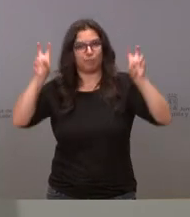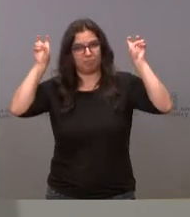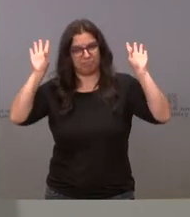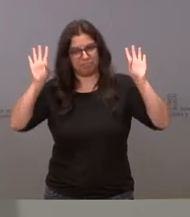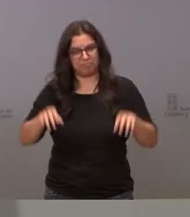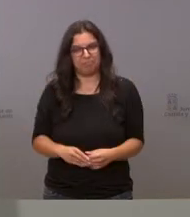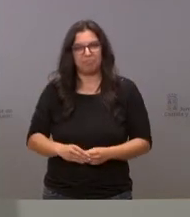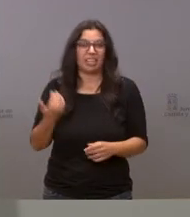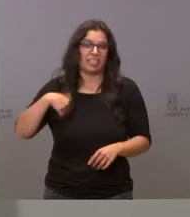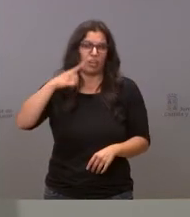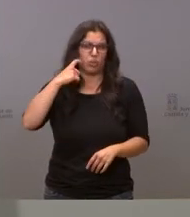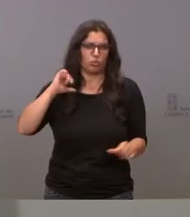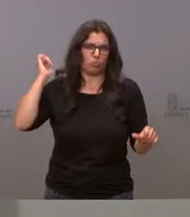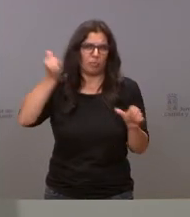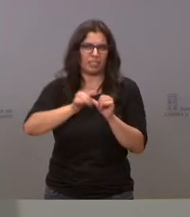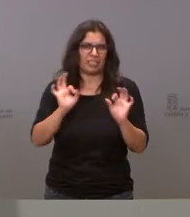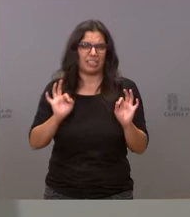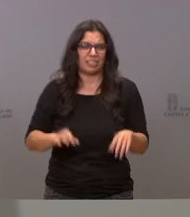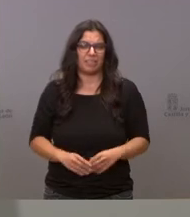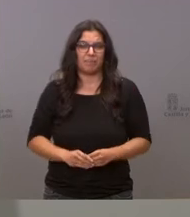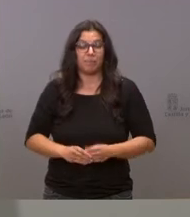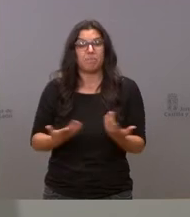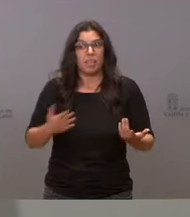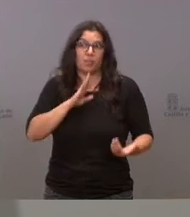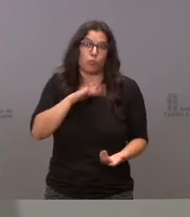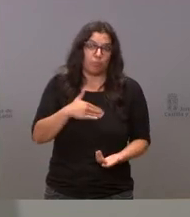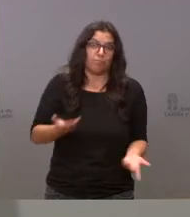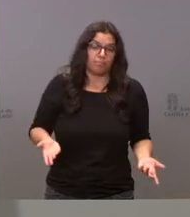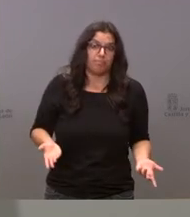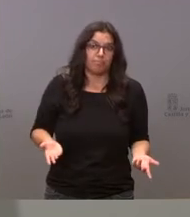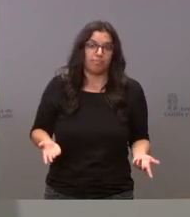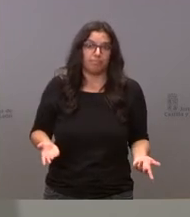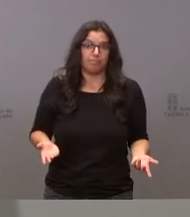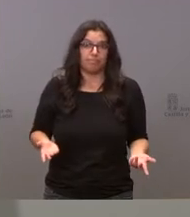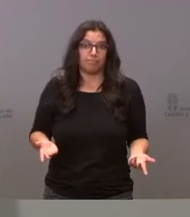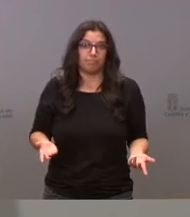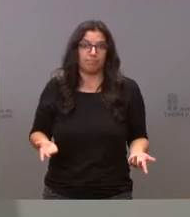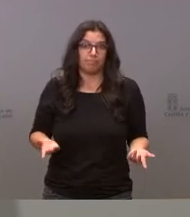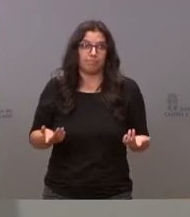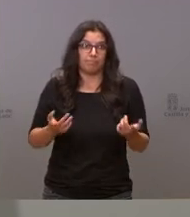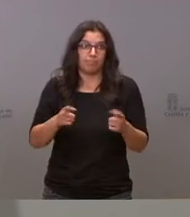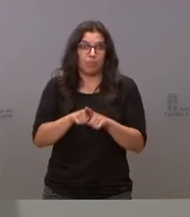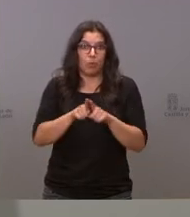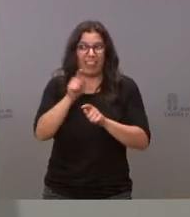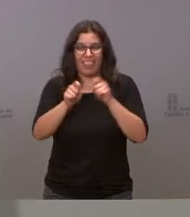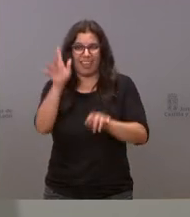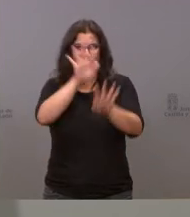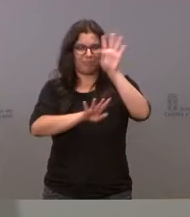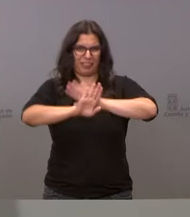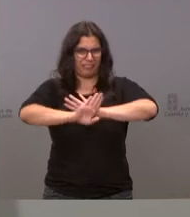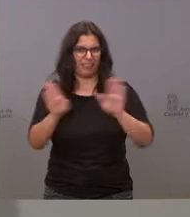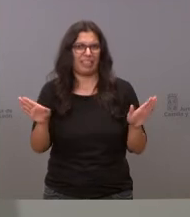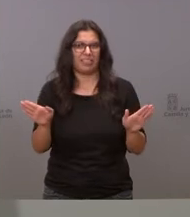que ya estamos acostumbrados pero conviene que no generemos más confusión y que no